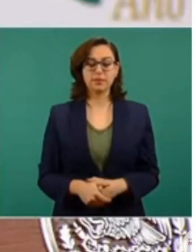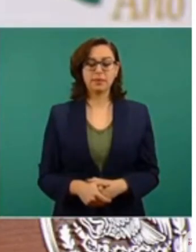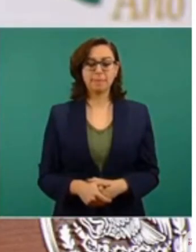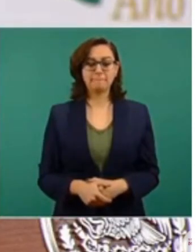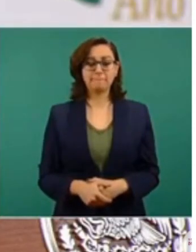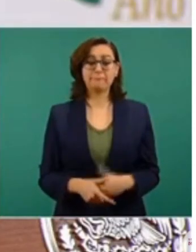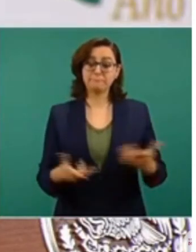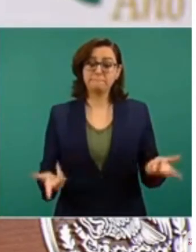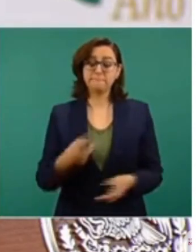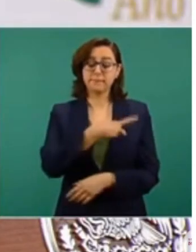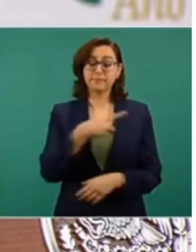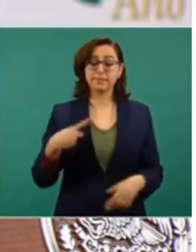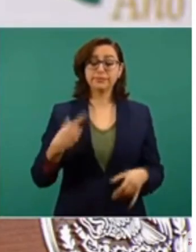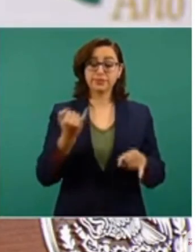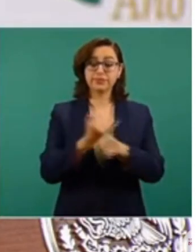tengo que informar.